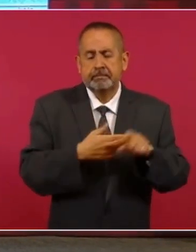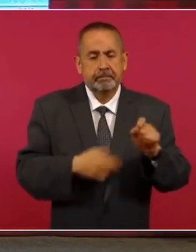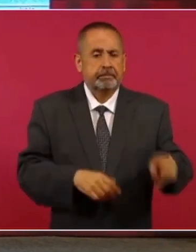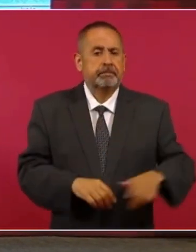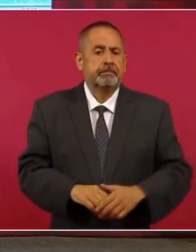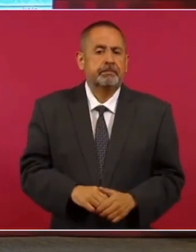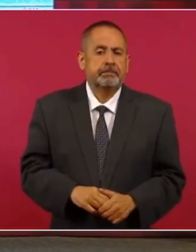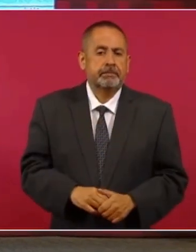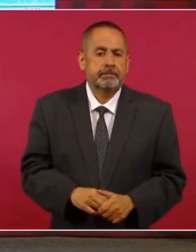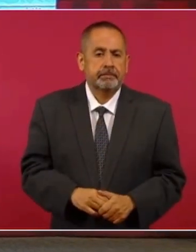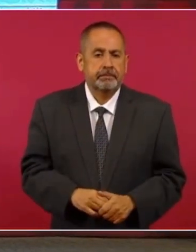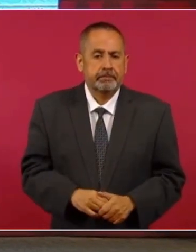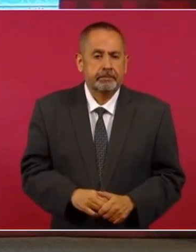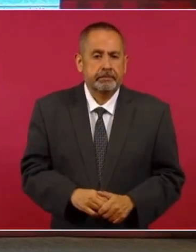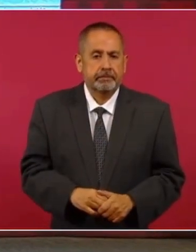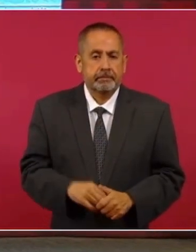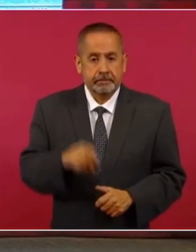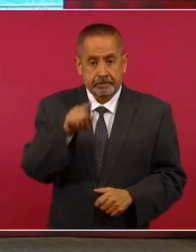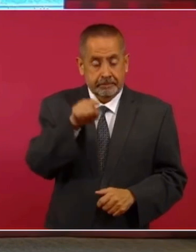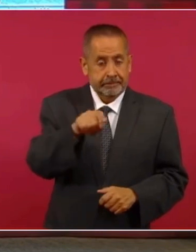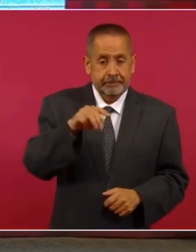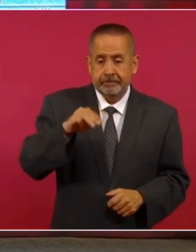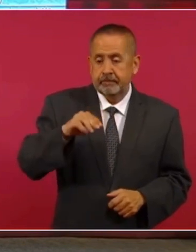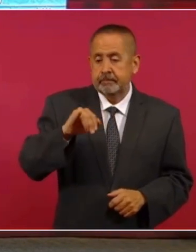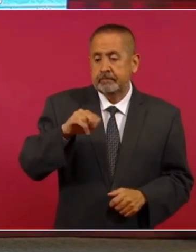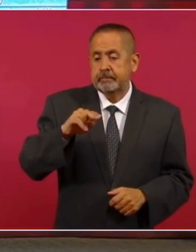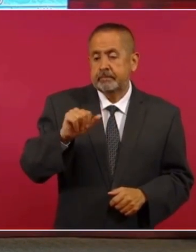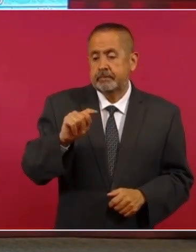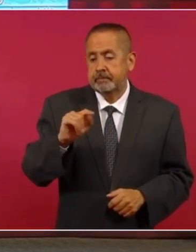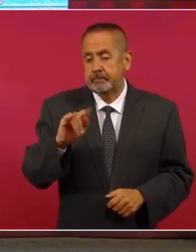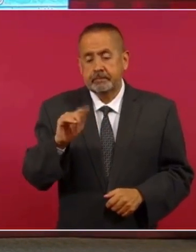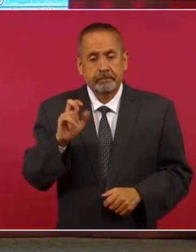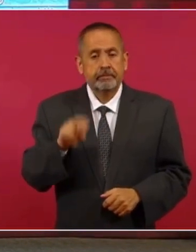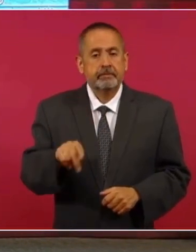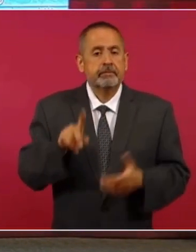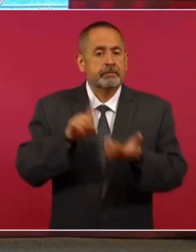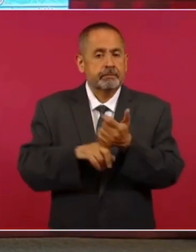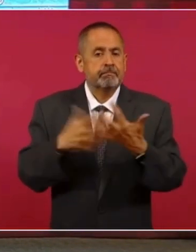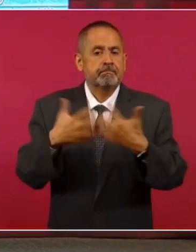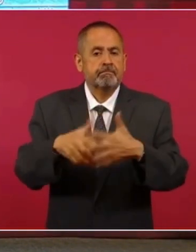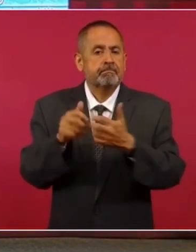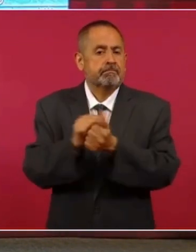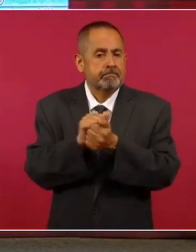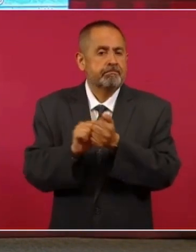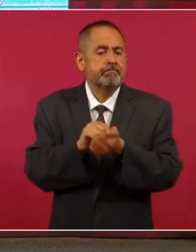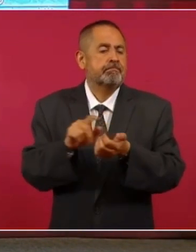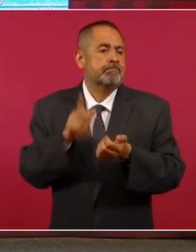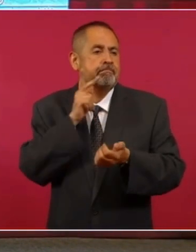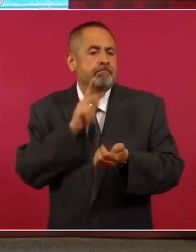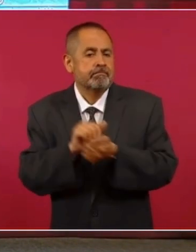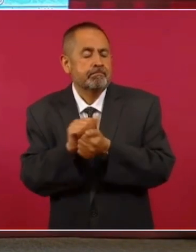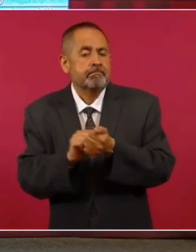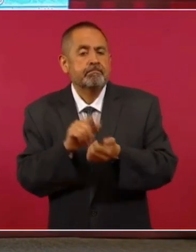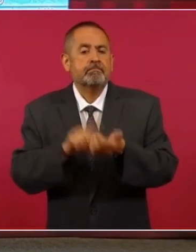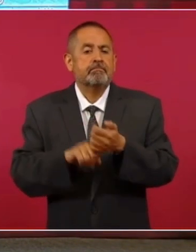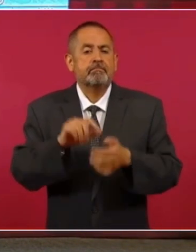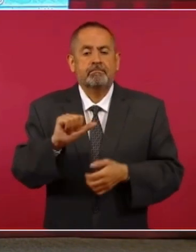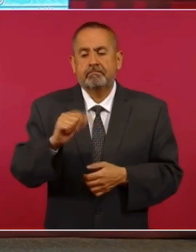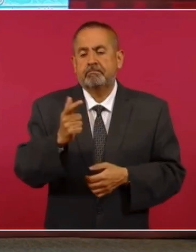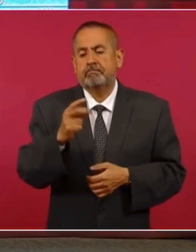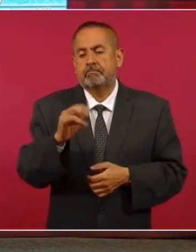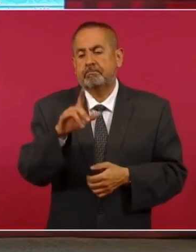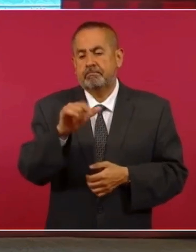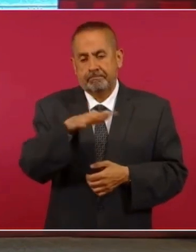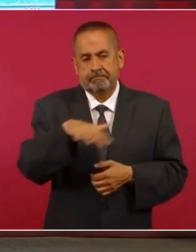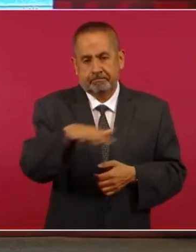Y Pearson tenía aquí en Minatitlán la refinería del Águila y todas